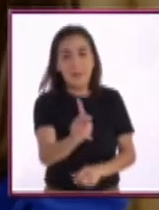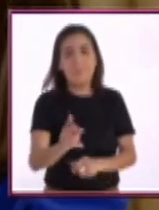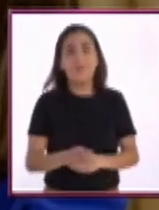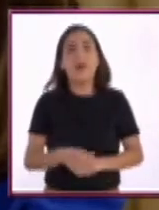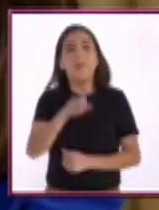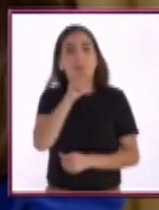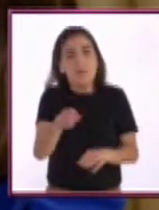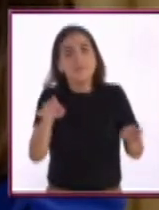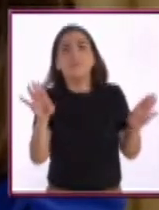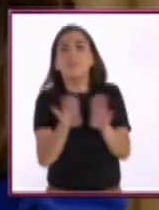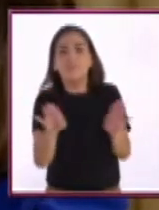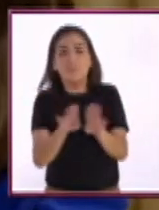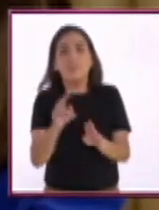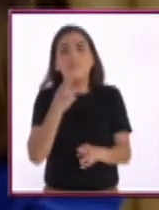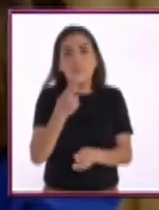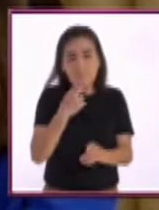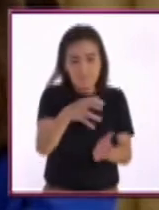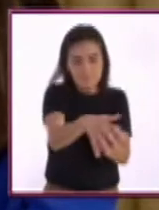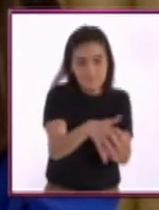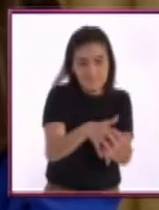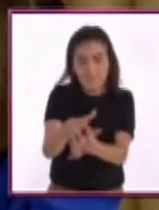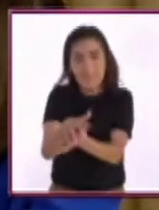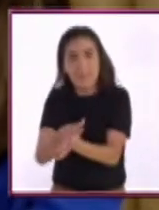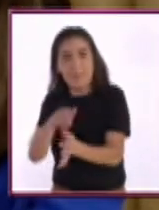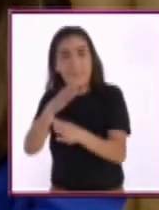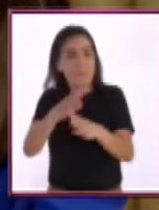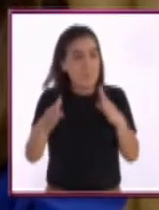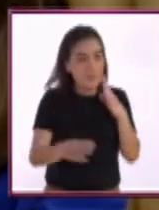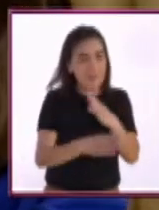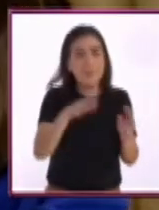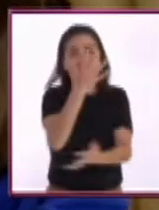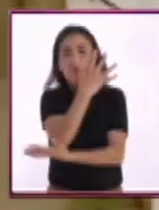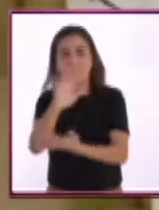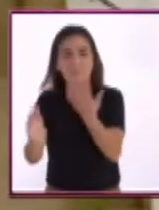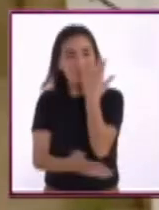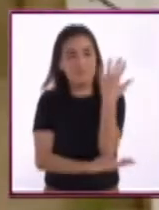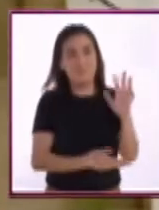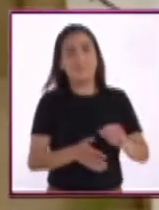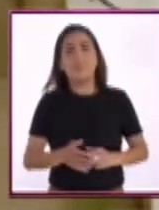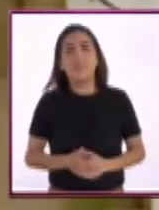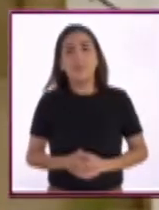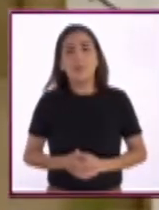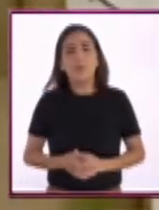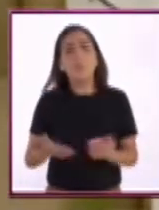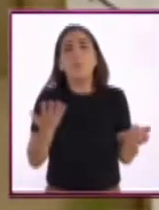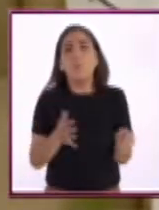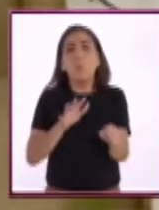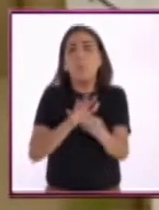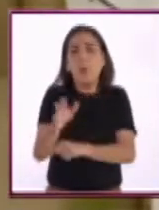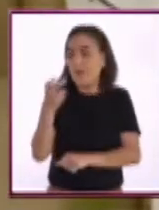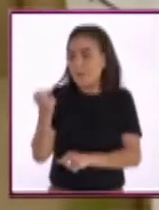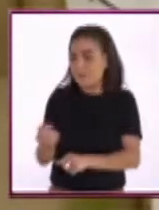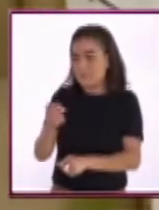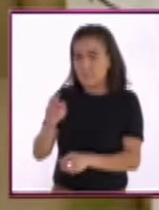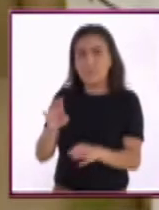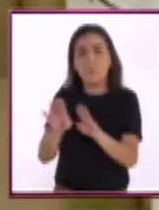pero que tienen que ver con el manejo sustentable del territorio y de la biodiversidad. ¿Cuál es la contribución justamente de este